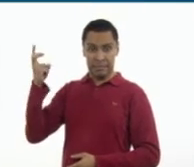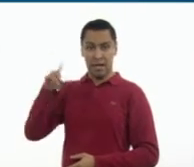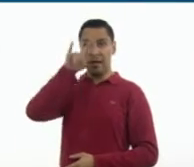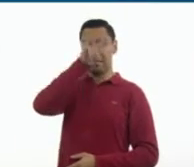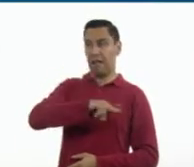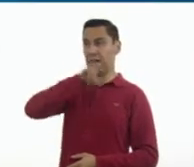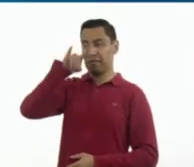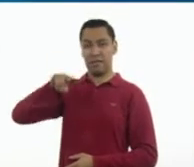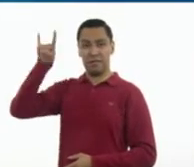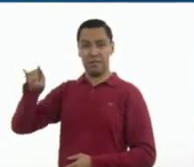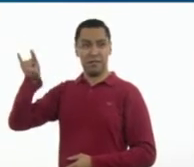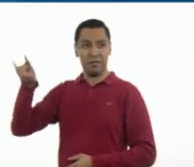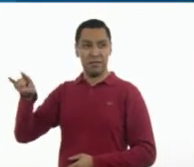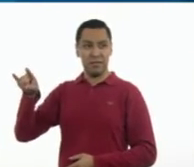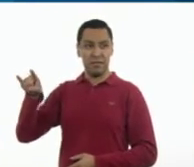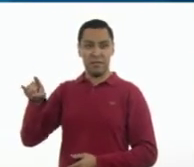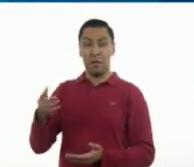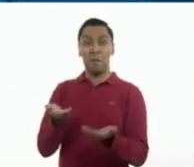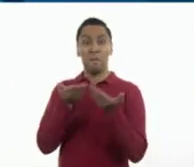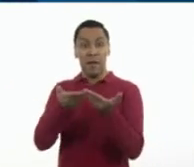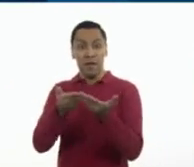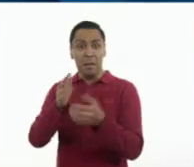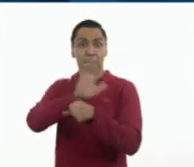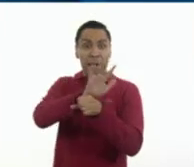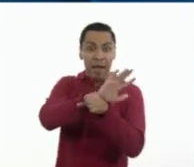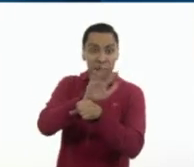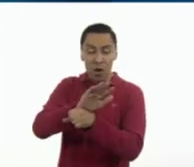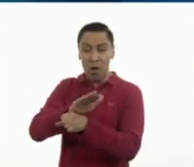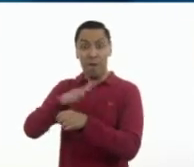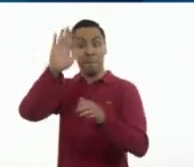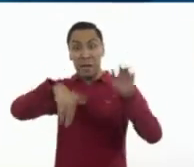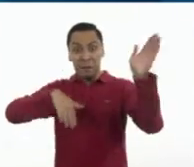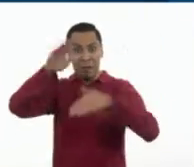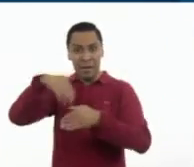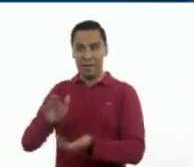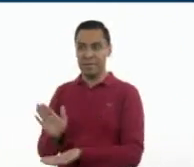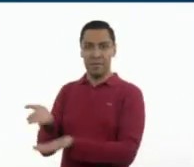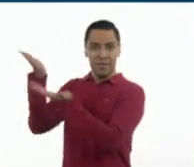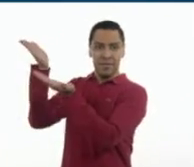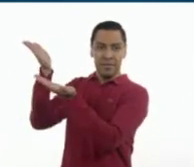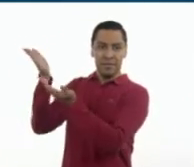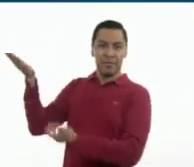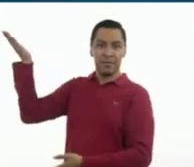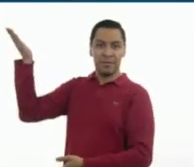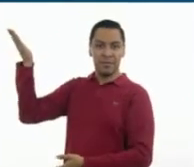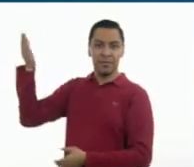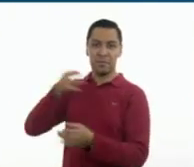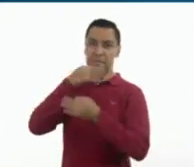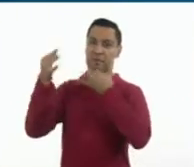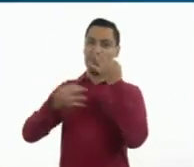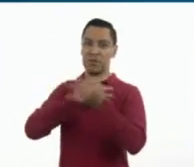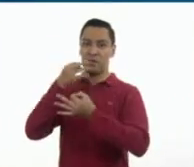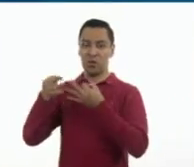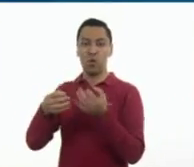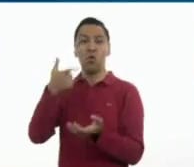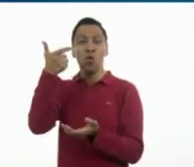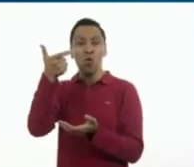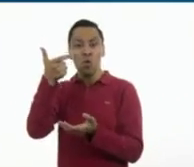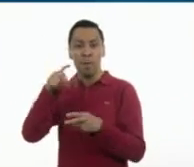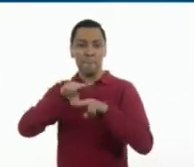dice... Asociación Milenio presenta Noche de Películas y anuncia la cuota de entrada, anuncia